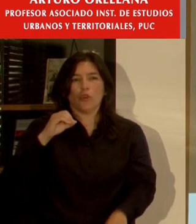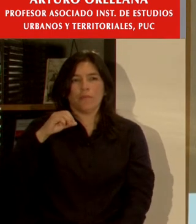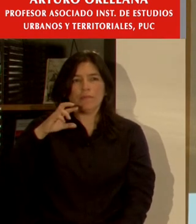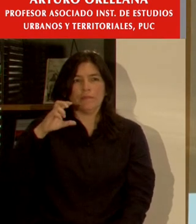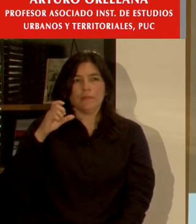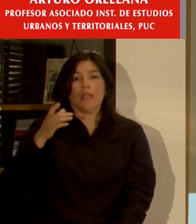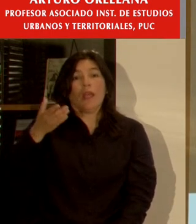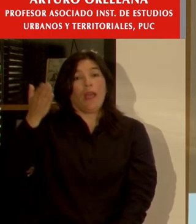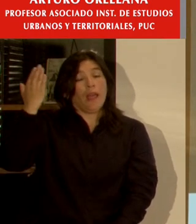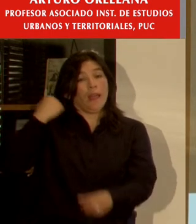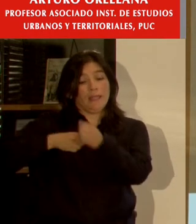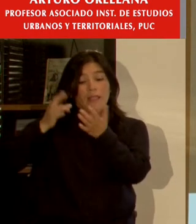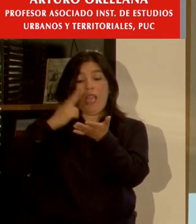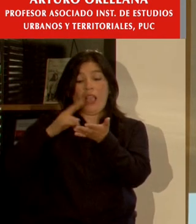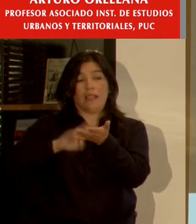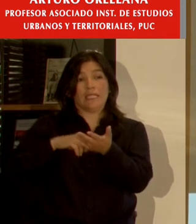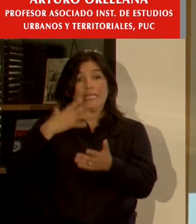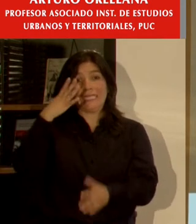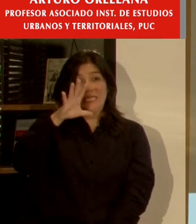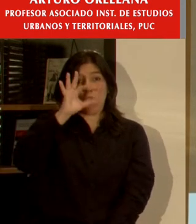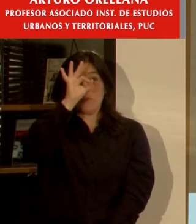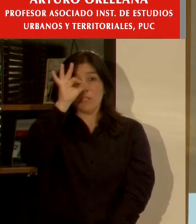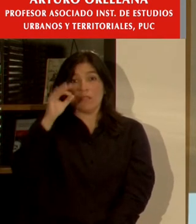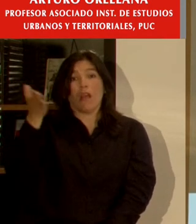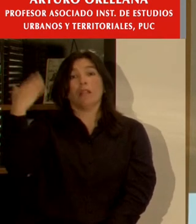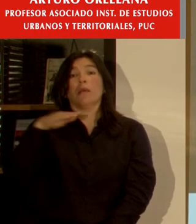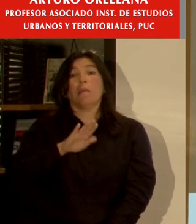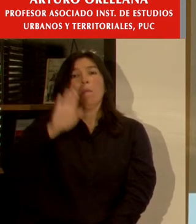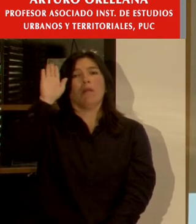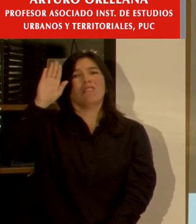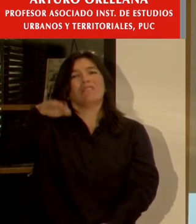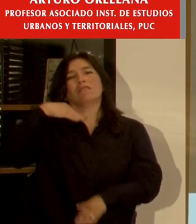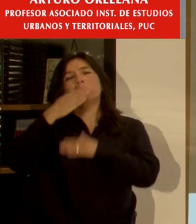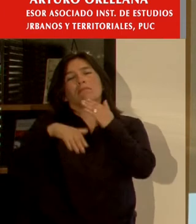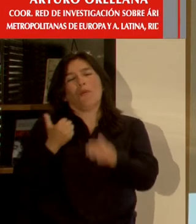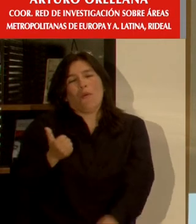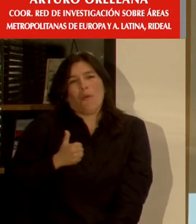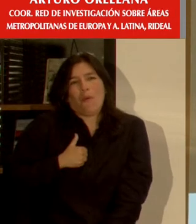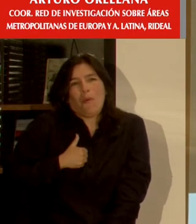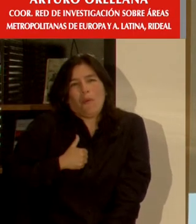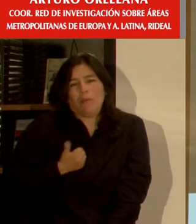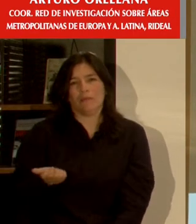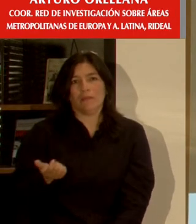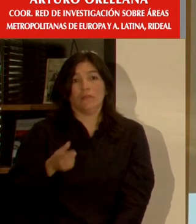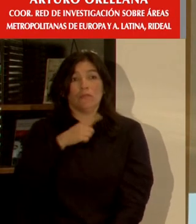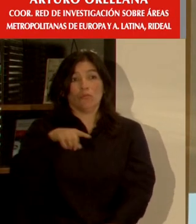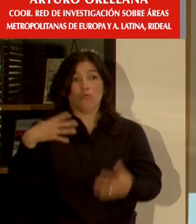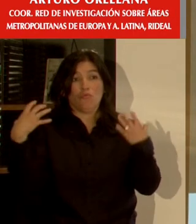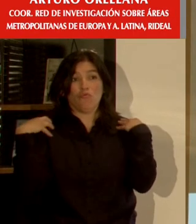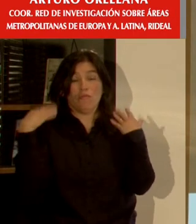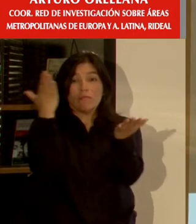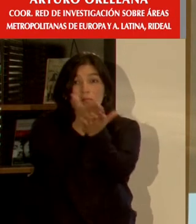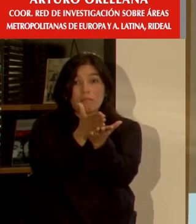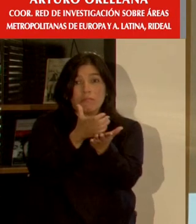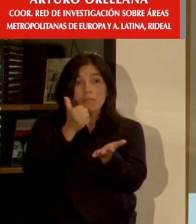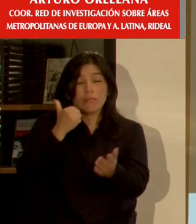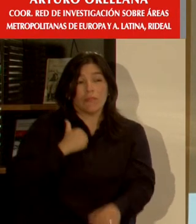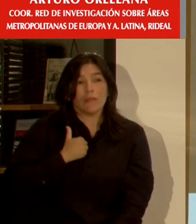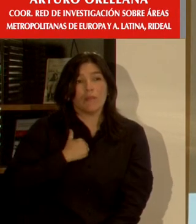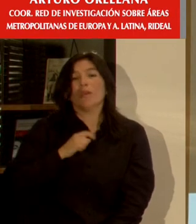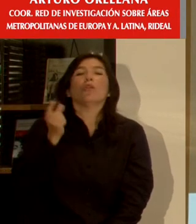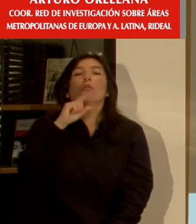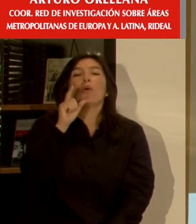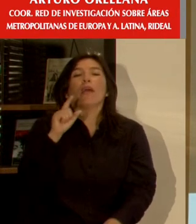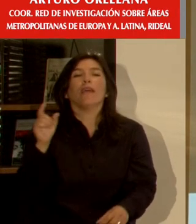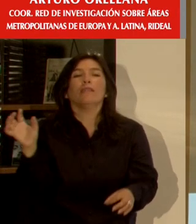INVI el año pasado, el 5% de lo que se promete en el pladeco se cumple. Obviamente, porque los municipios no están obligados a cumplir, porque no es